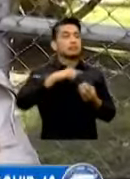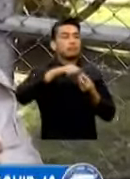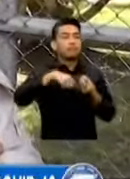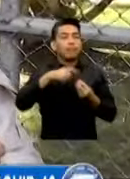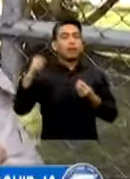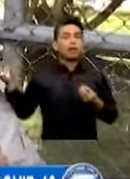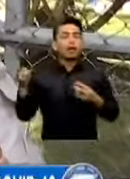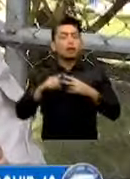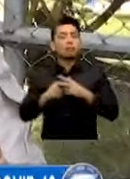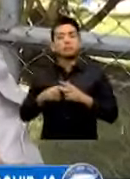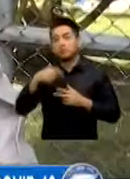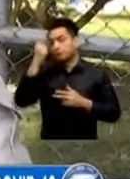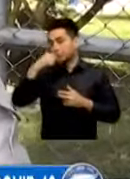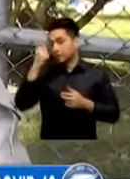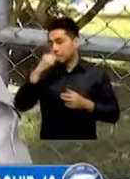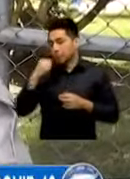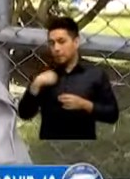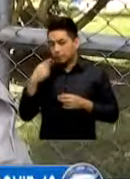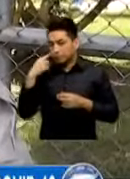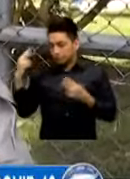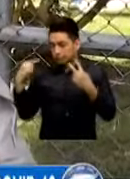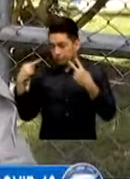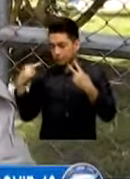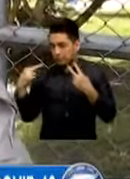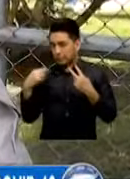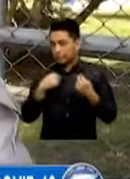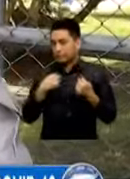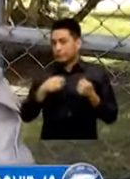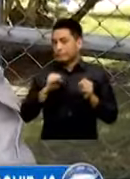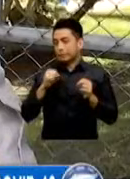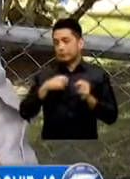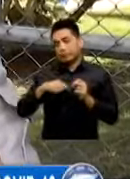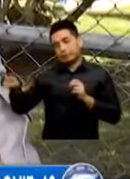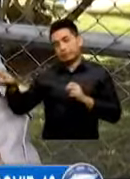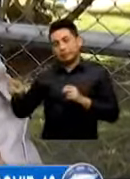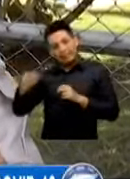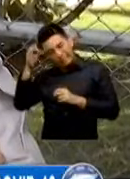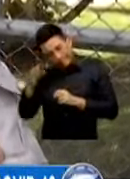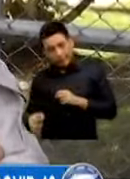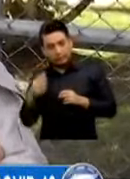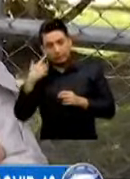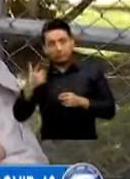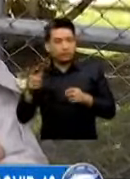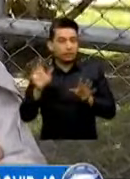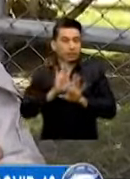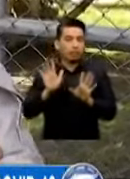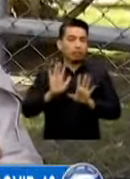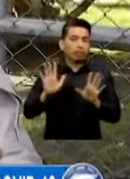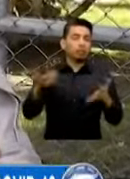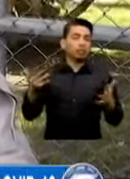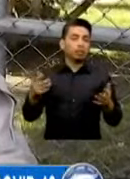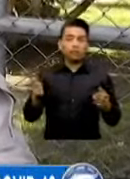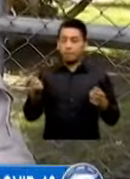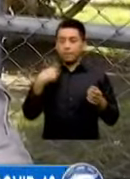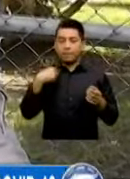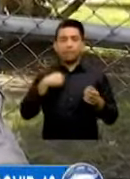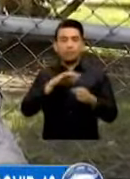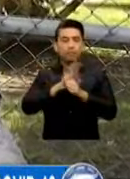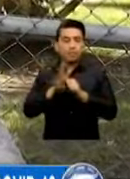Y me dijeron que viniera a ver para estar seguro Porque si no tuviera algún contagio Pues podía